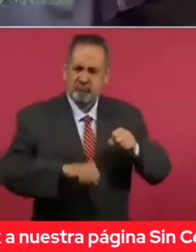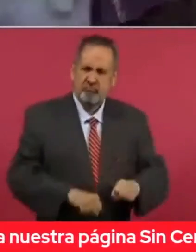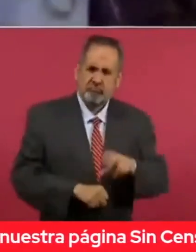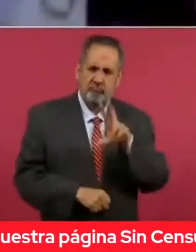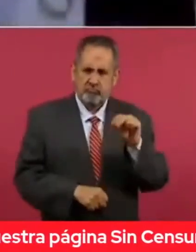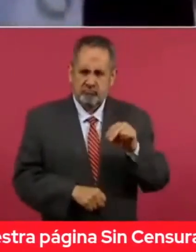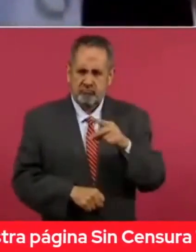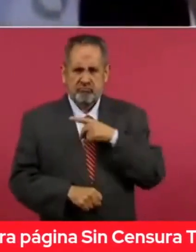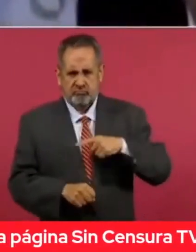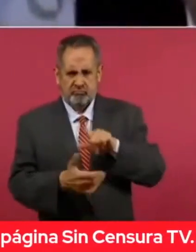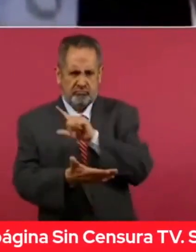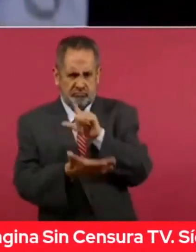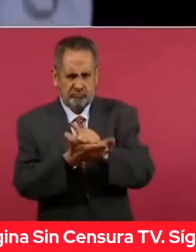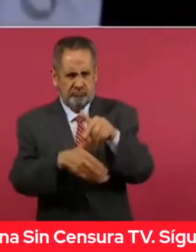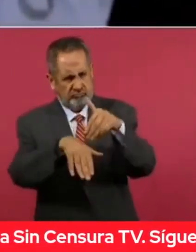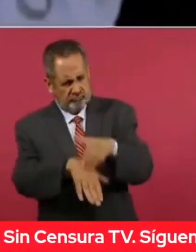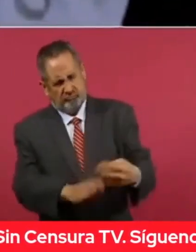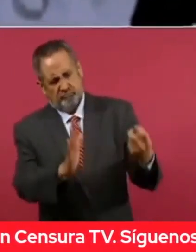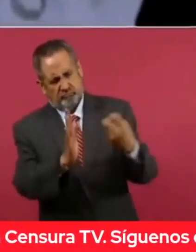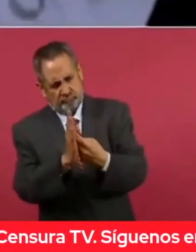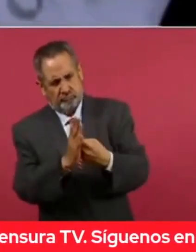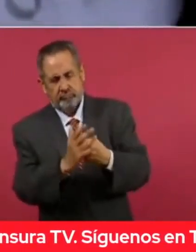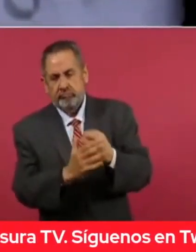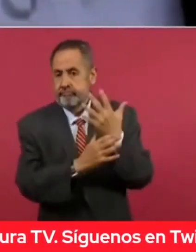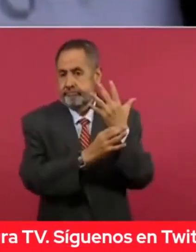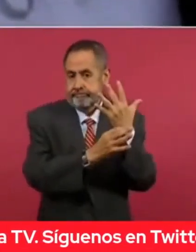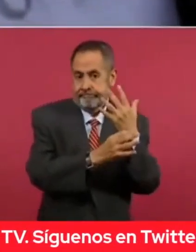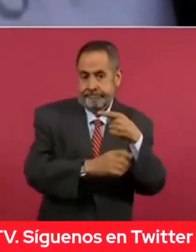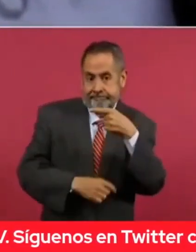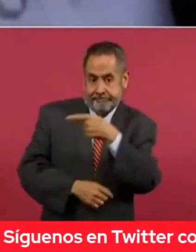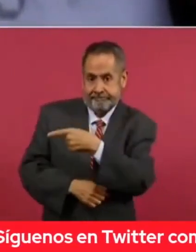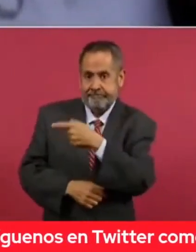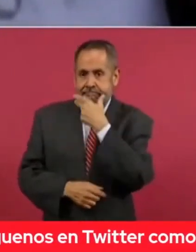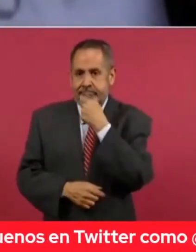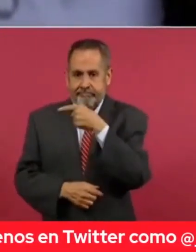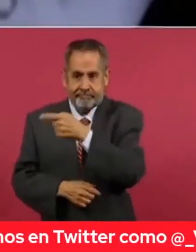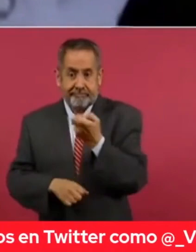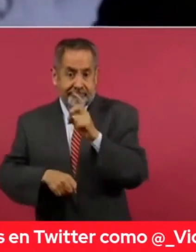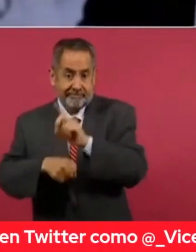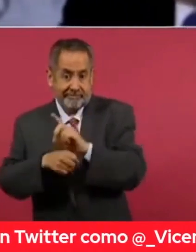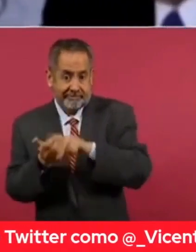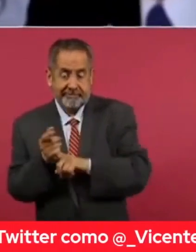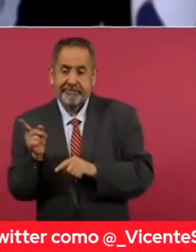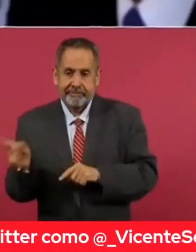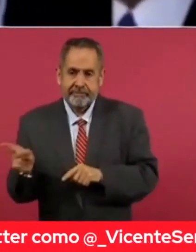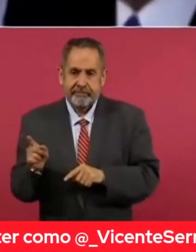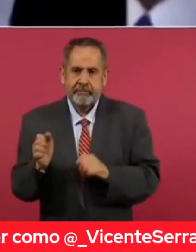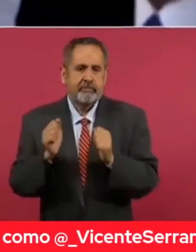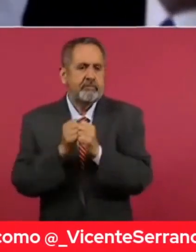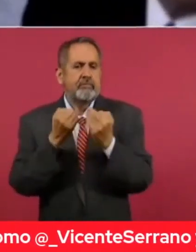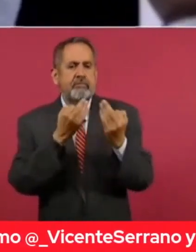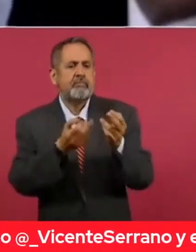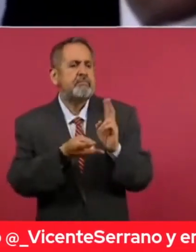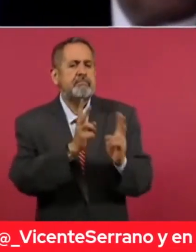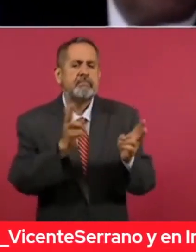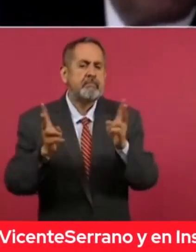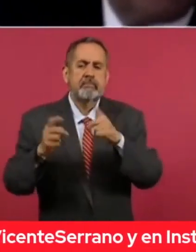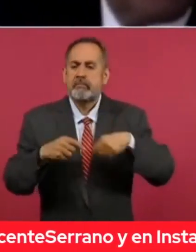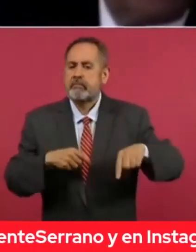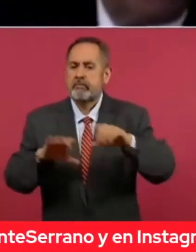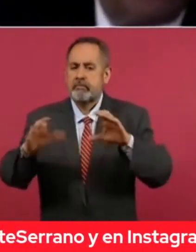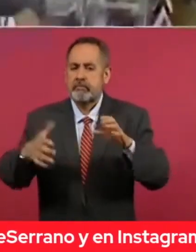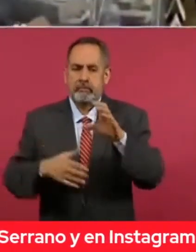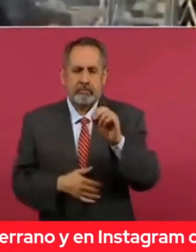Estado de Derecho, expresó González Guajardo ese día ante sus interlocutores de la